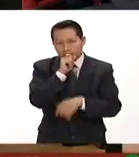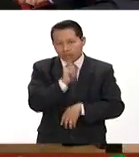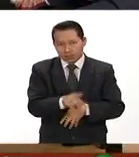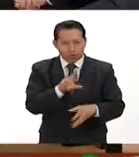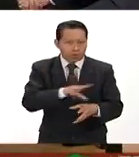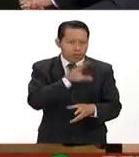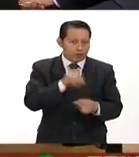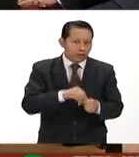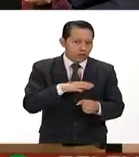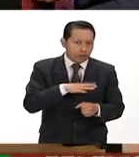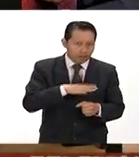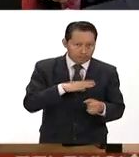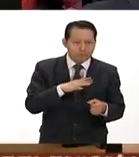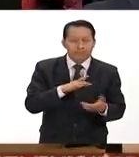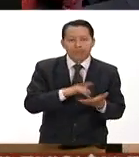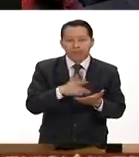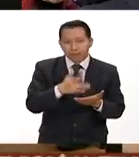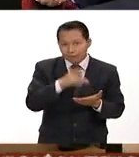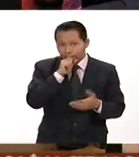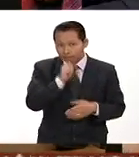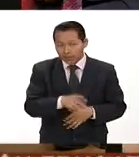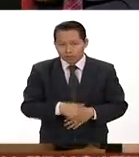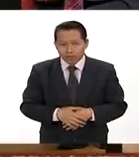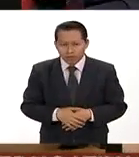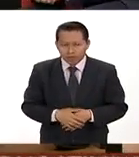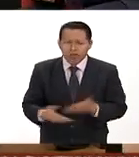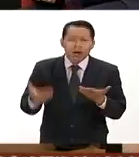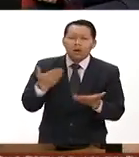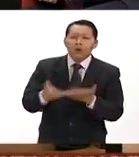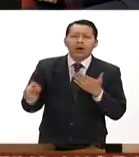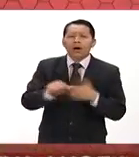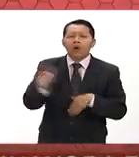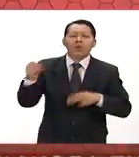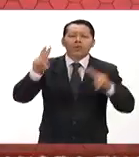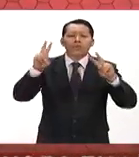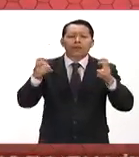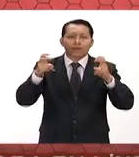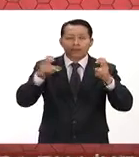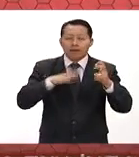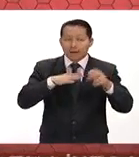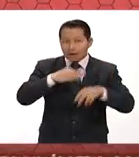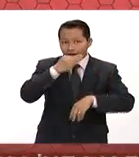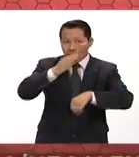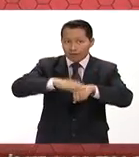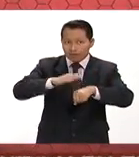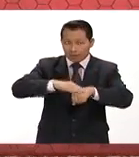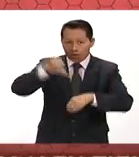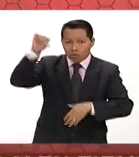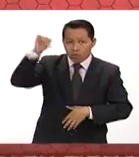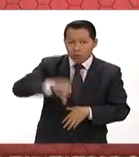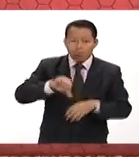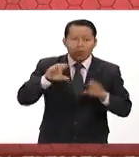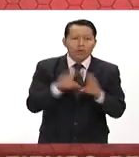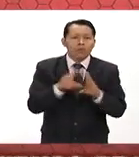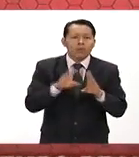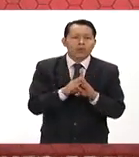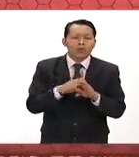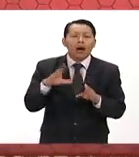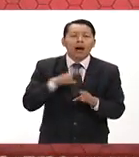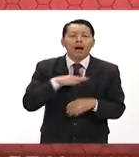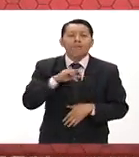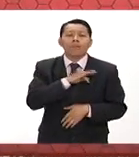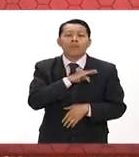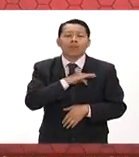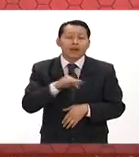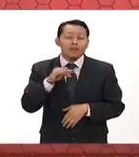esta alternativa alternativa gracias y bueno en otros temas ponga atención porque a partir de hoy habrá una sola línea para